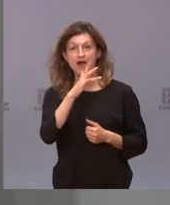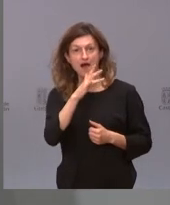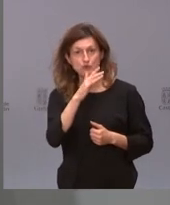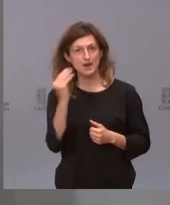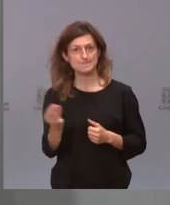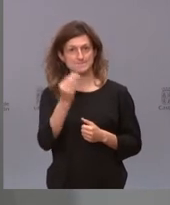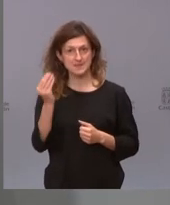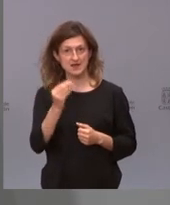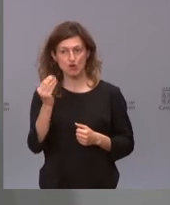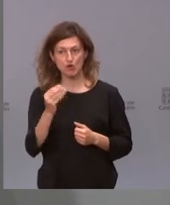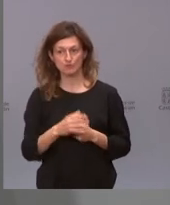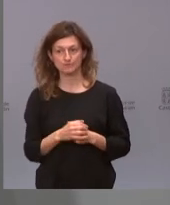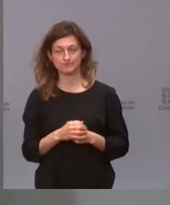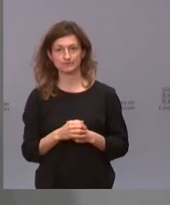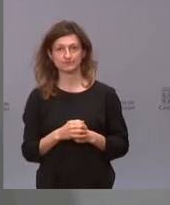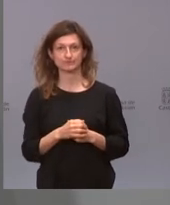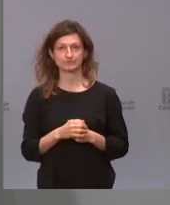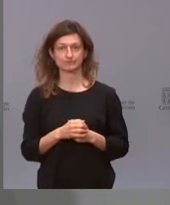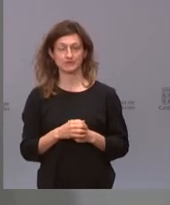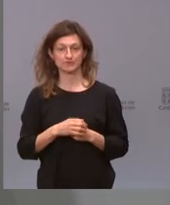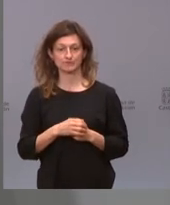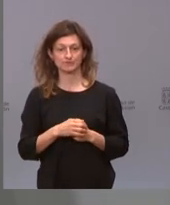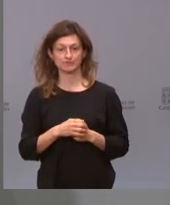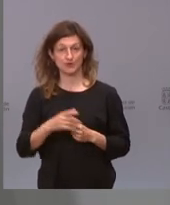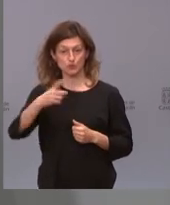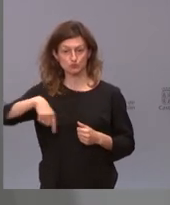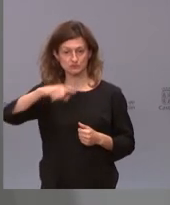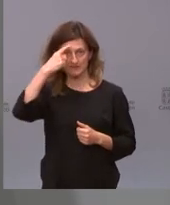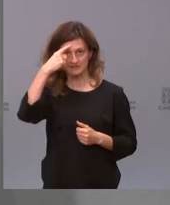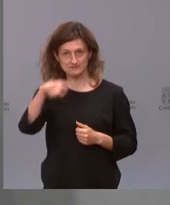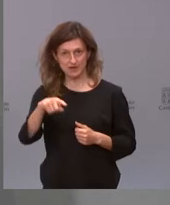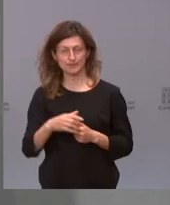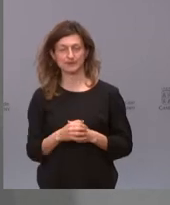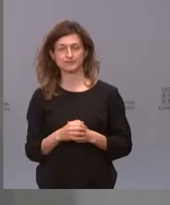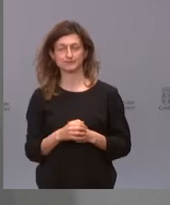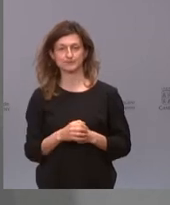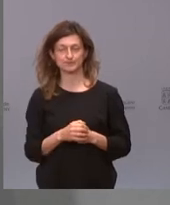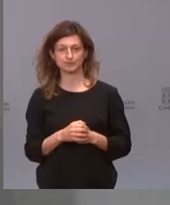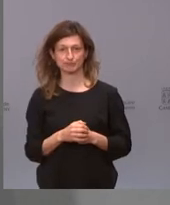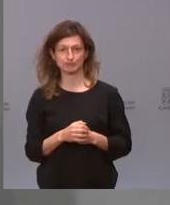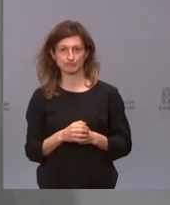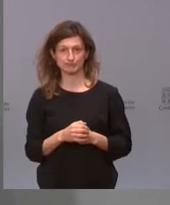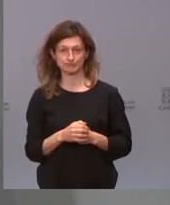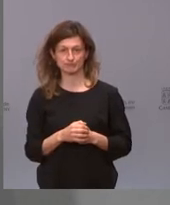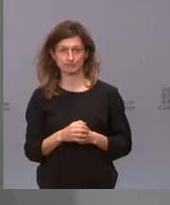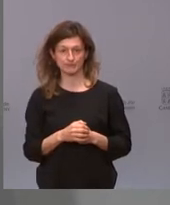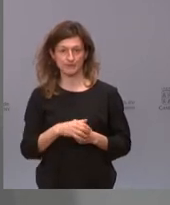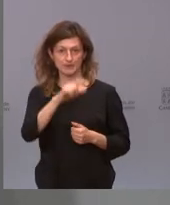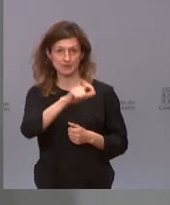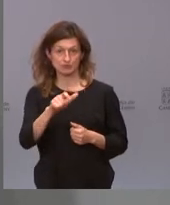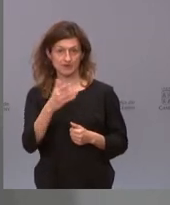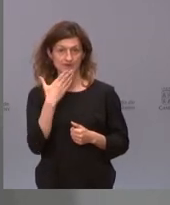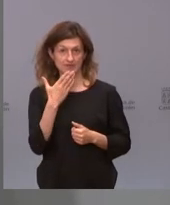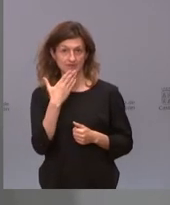Tanto es así que, bueno, saben que tenemos la población de más